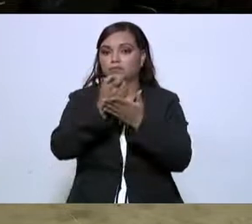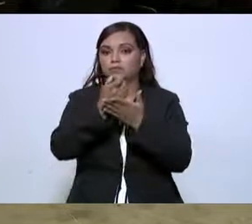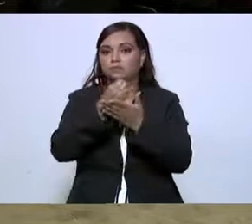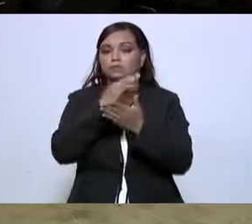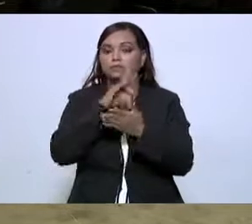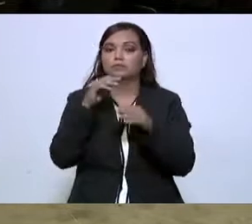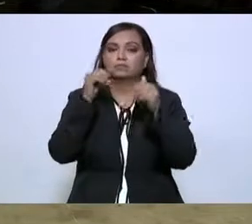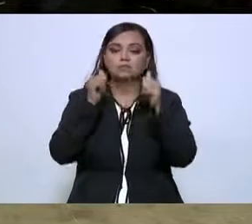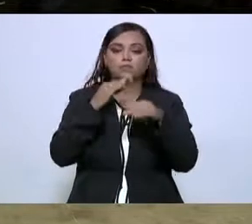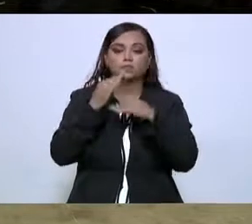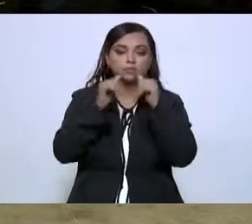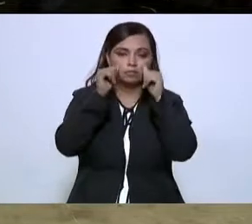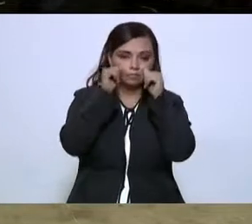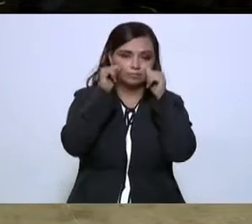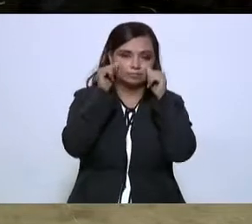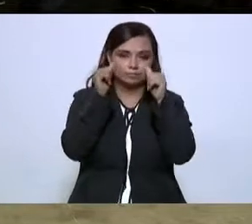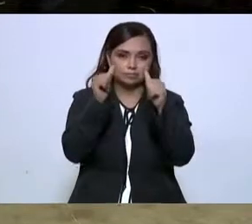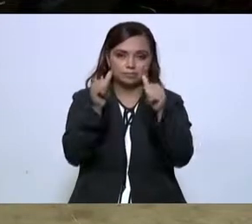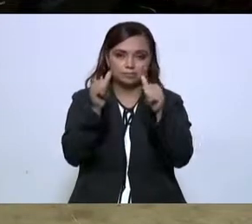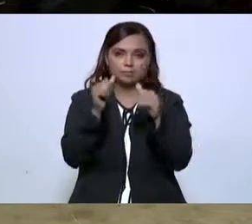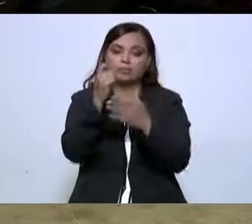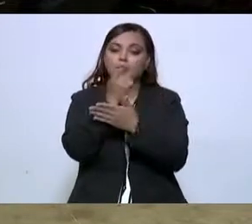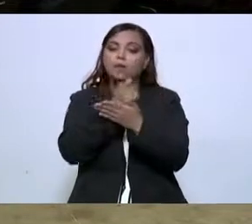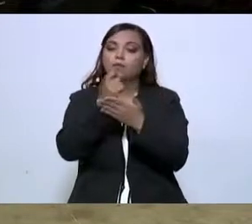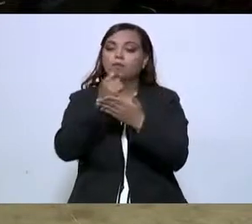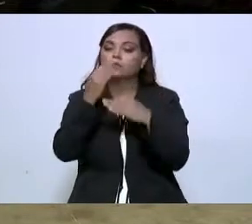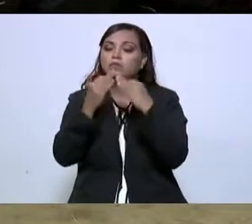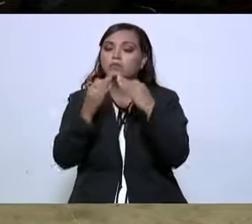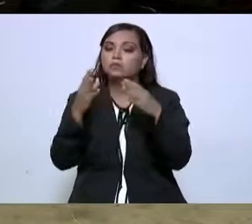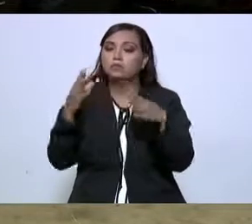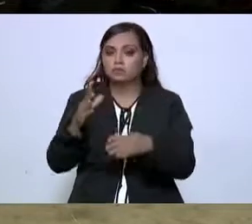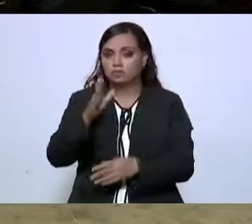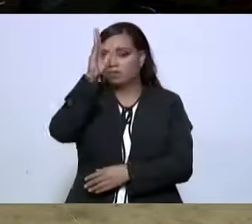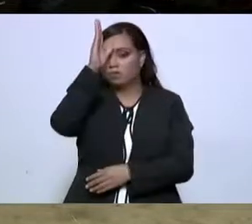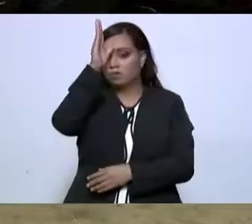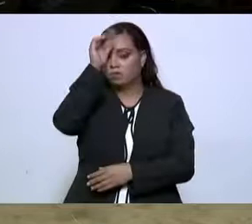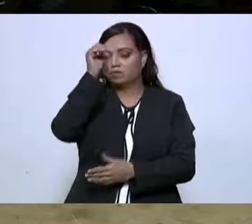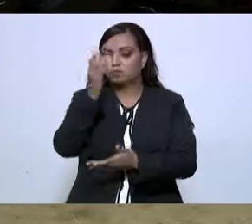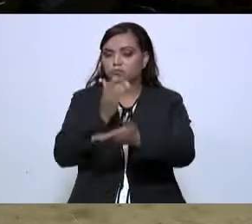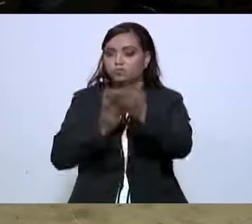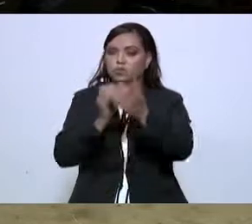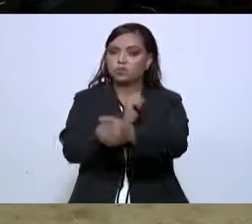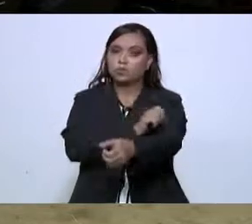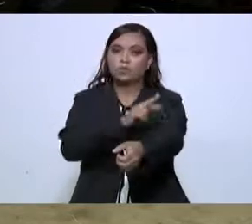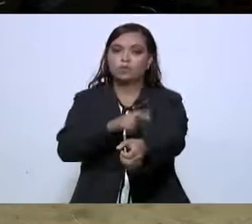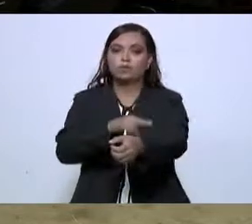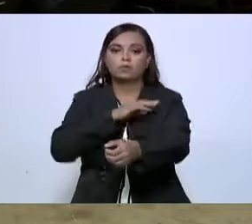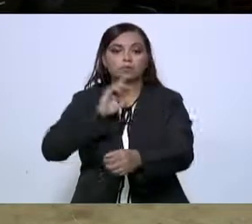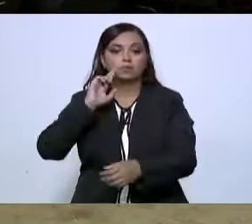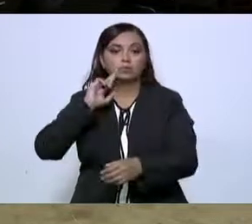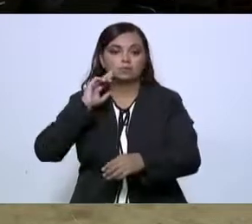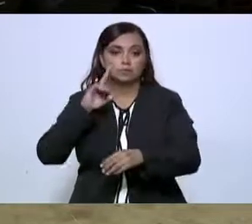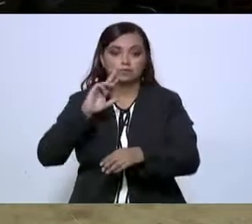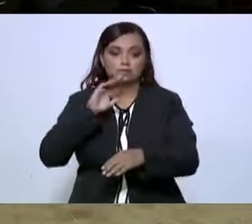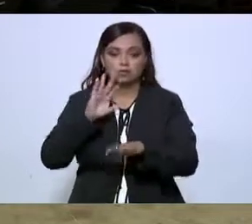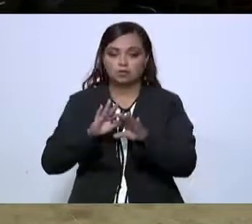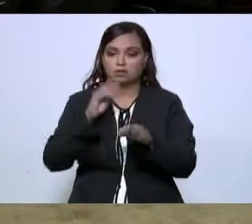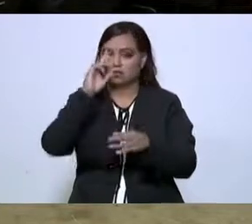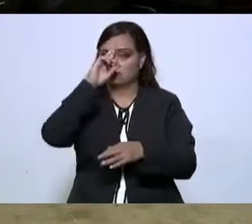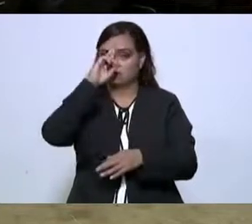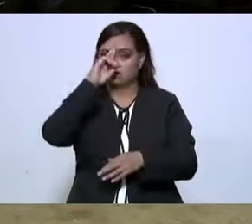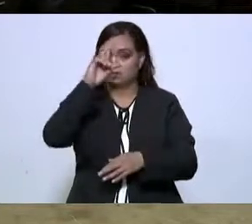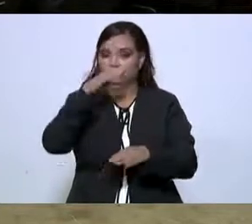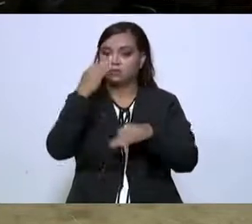Estaremos atentos a las firmas de los convenios de coordinación y al cumplimiento de lo pactado para